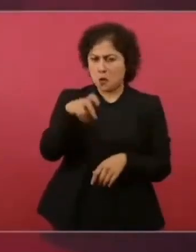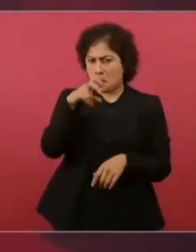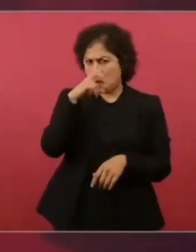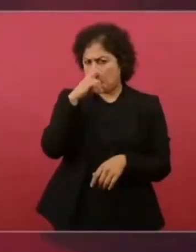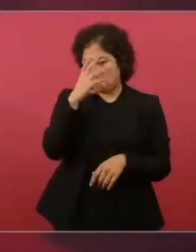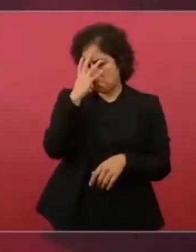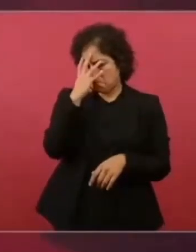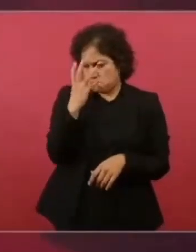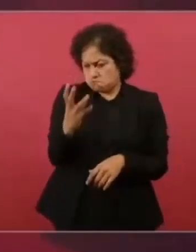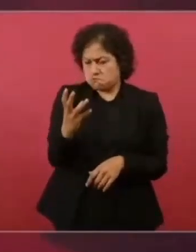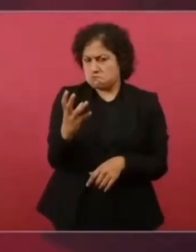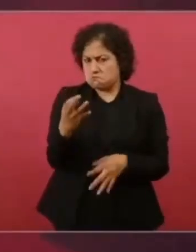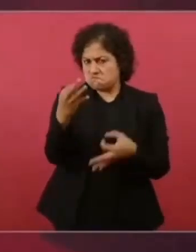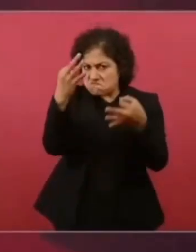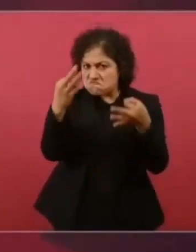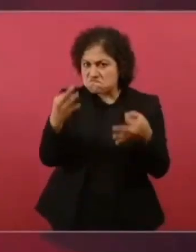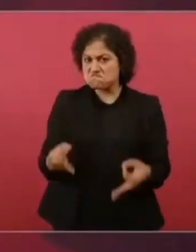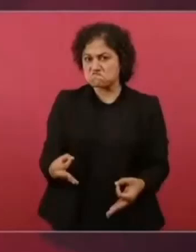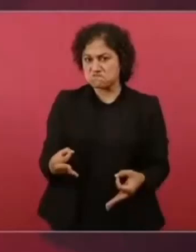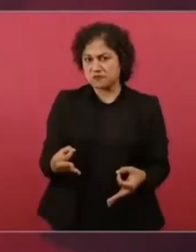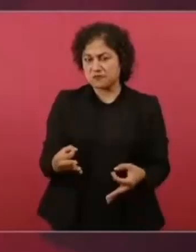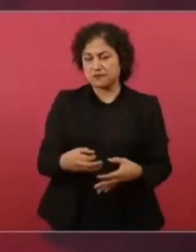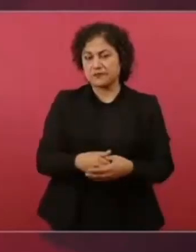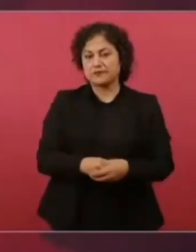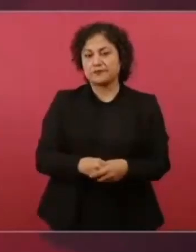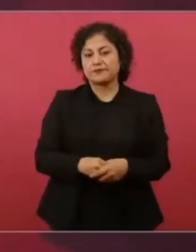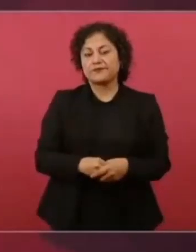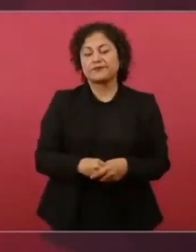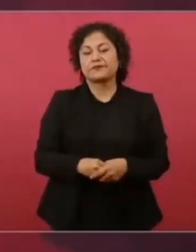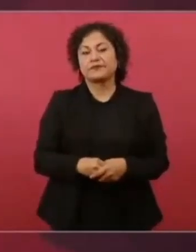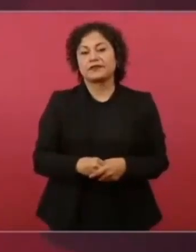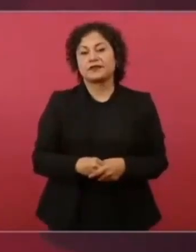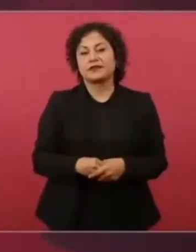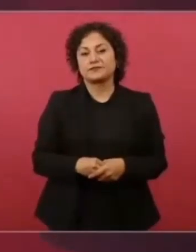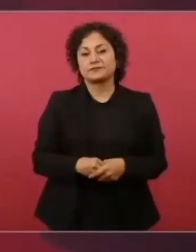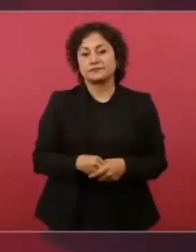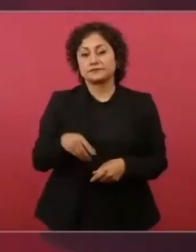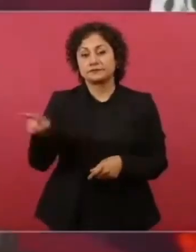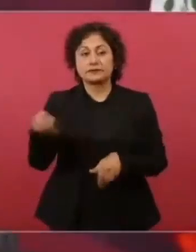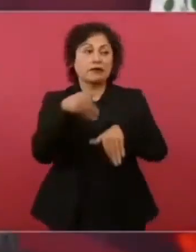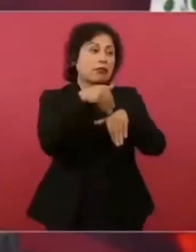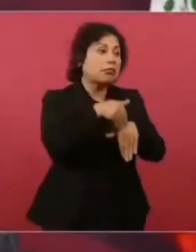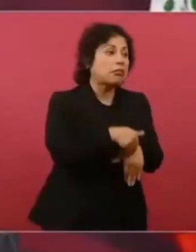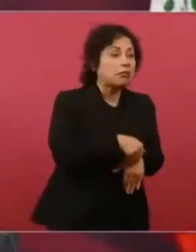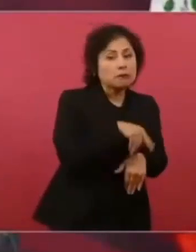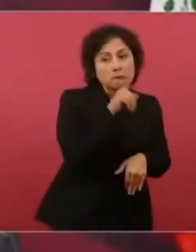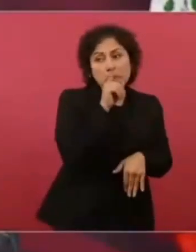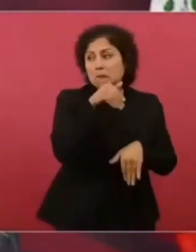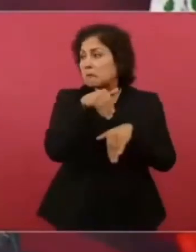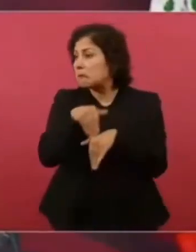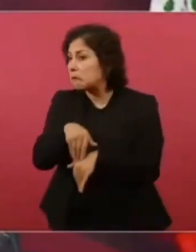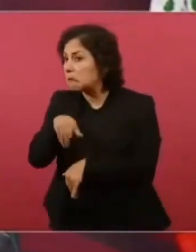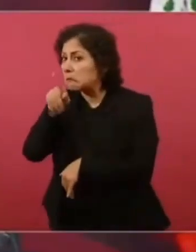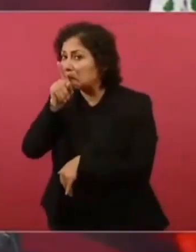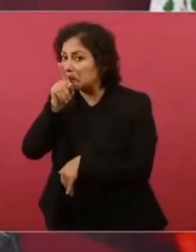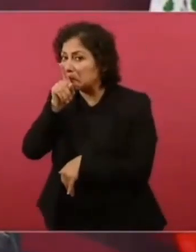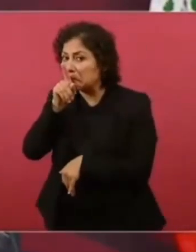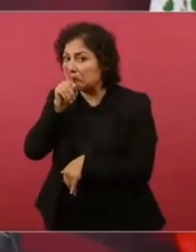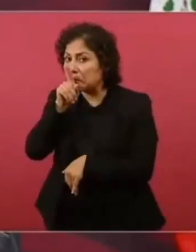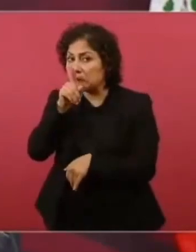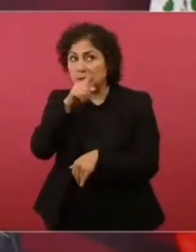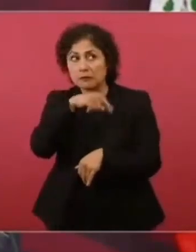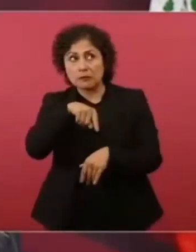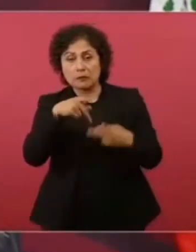este y no es empleado de potentados